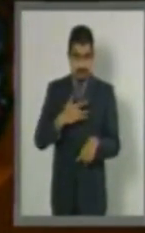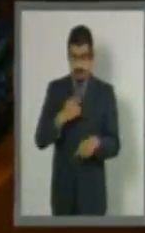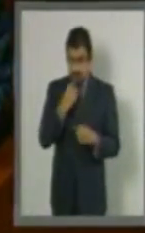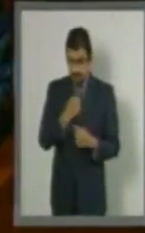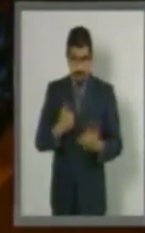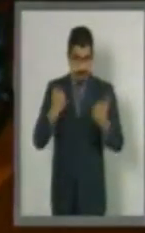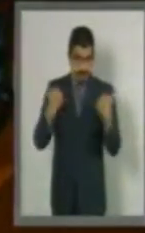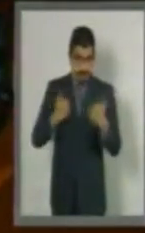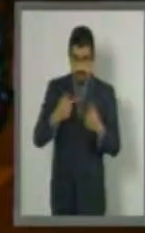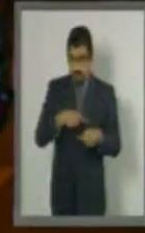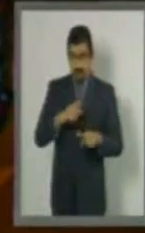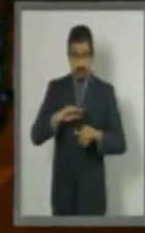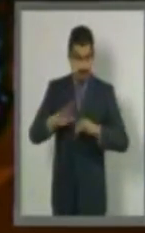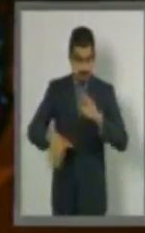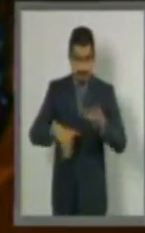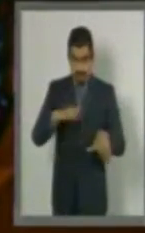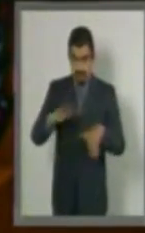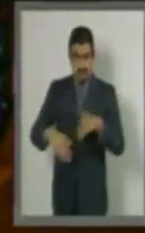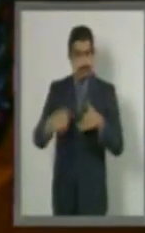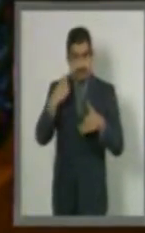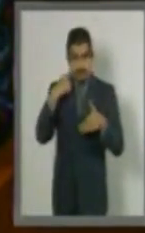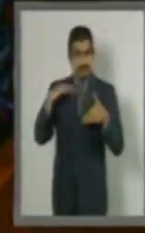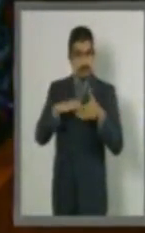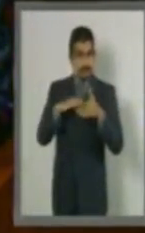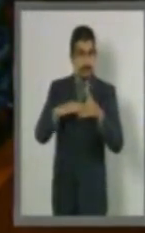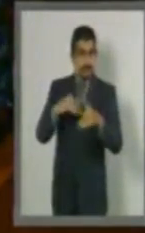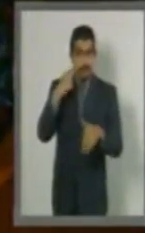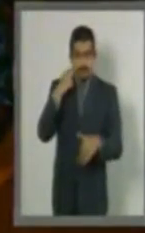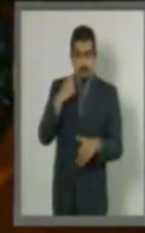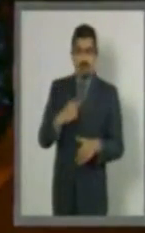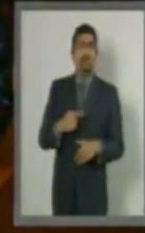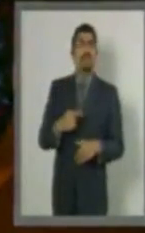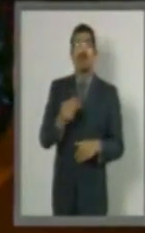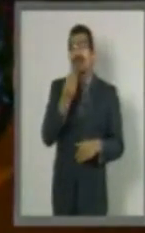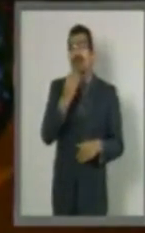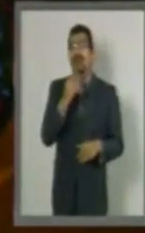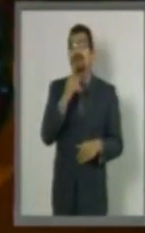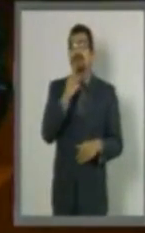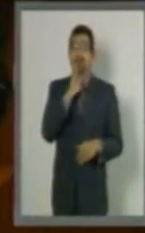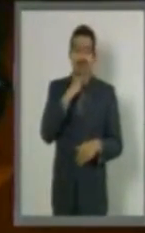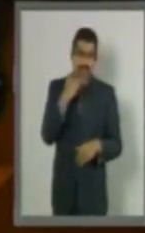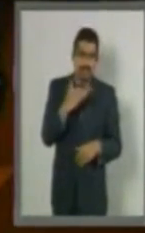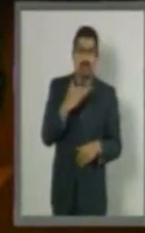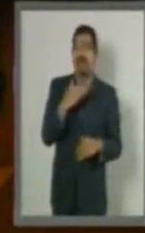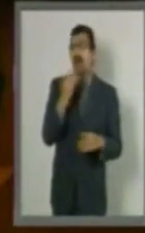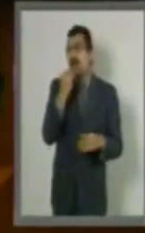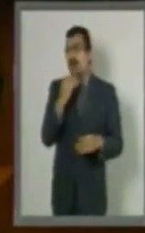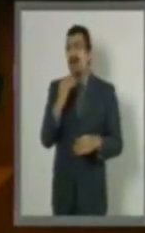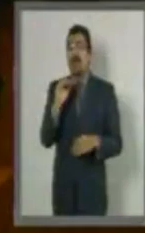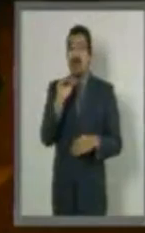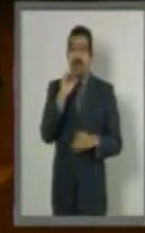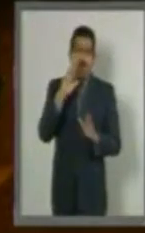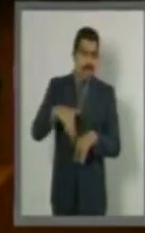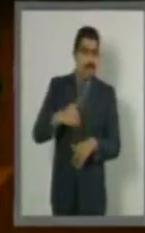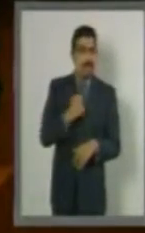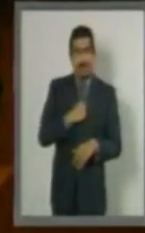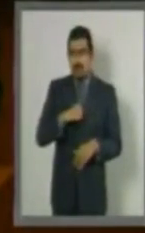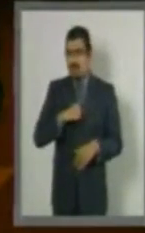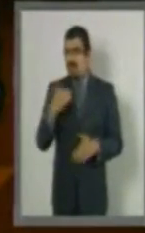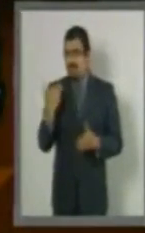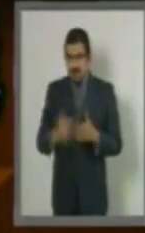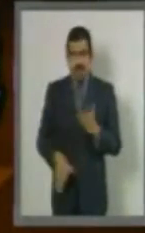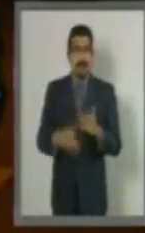jóvenes cada vez son más comunes. Una dieta no saludable aumenta el riesgo de padecer enfermedades